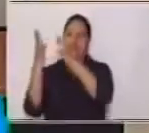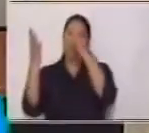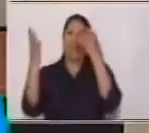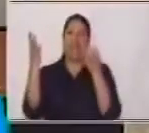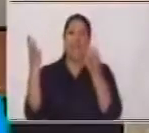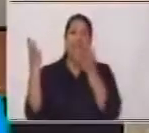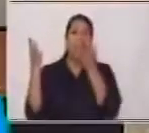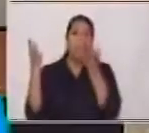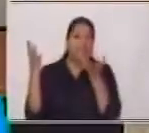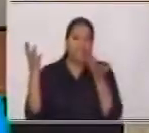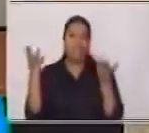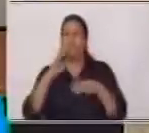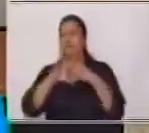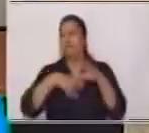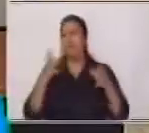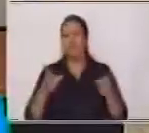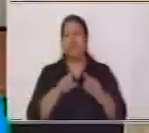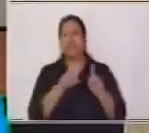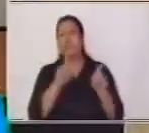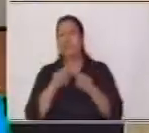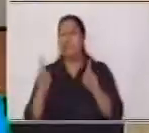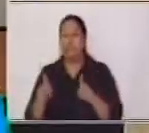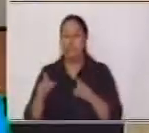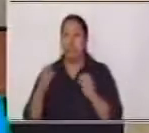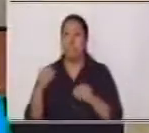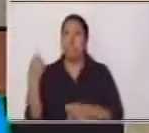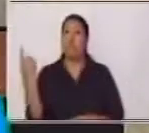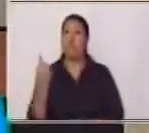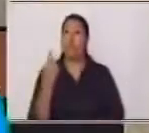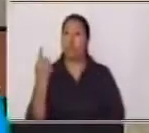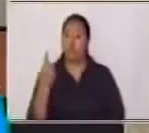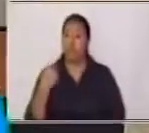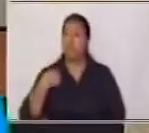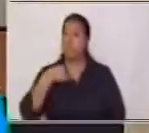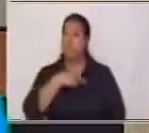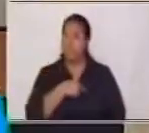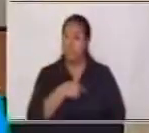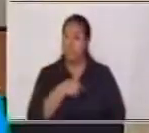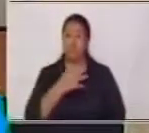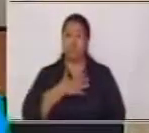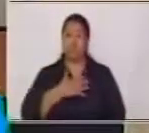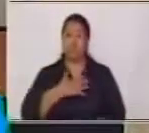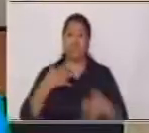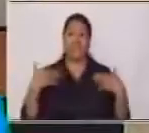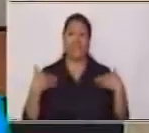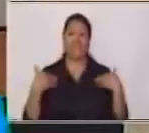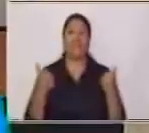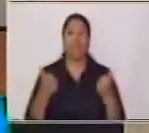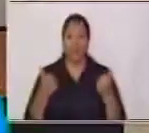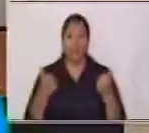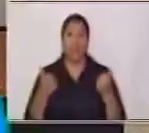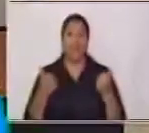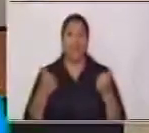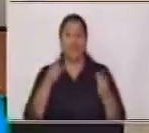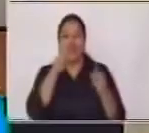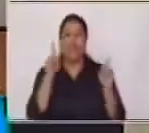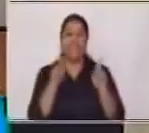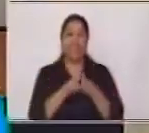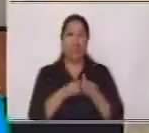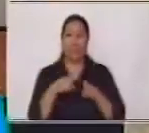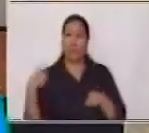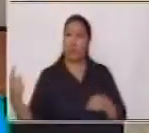Yo sé que lo sabían Que son muy importantes para nosotros y para nuestra salud También para la comunidad